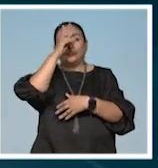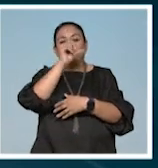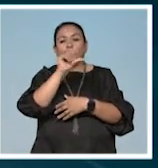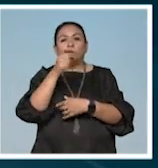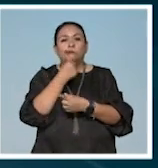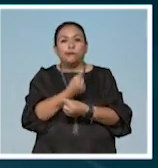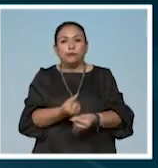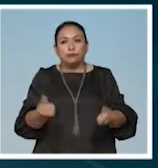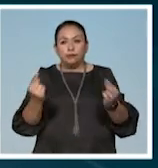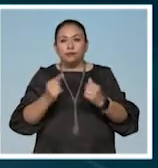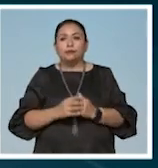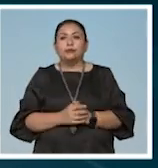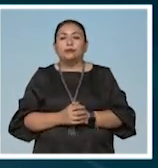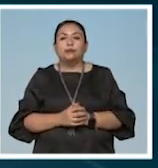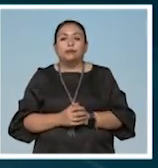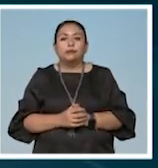niñez.